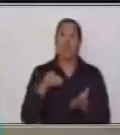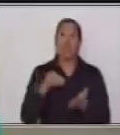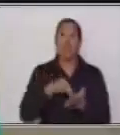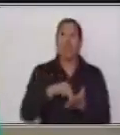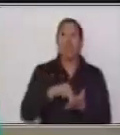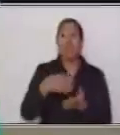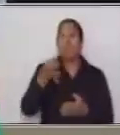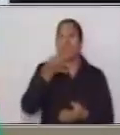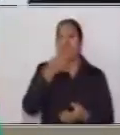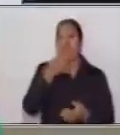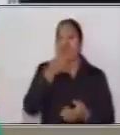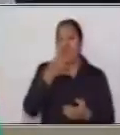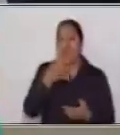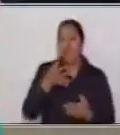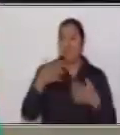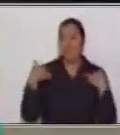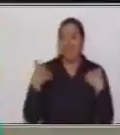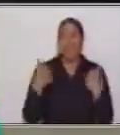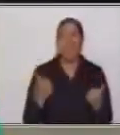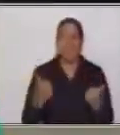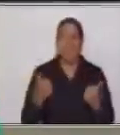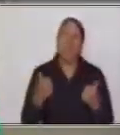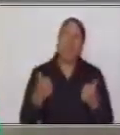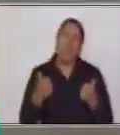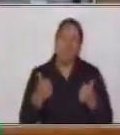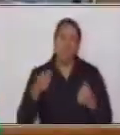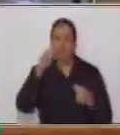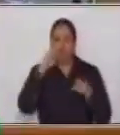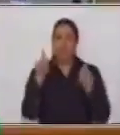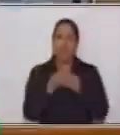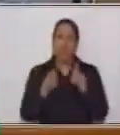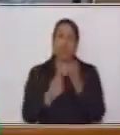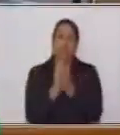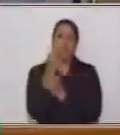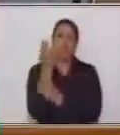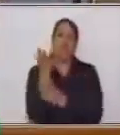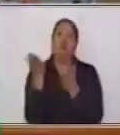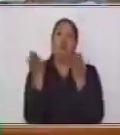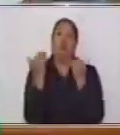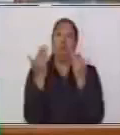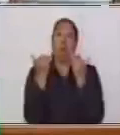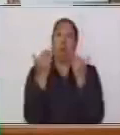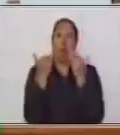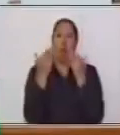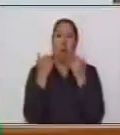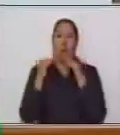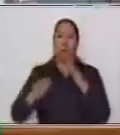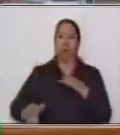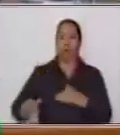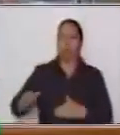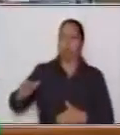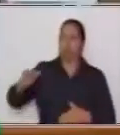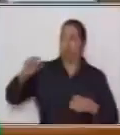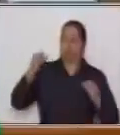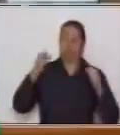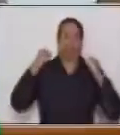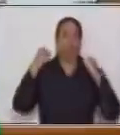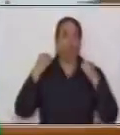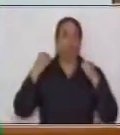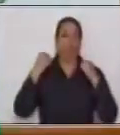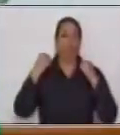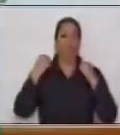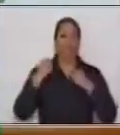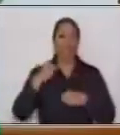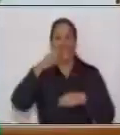plantas alimenticias que podemos ingerir para crecer grandes y fuertes. Y también, las que